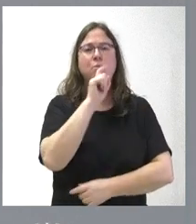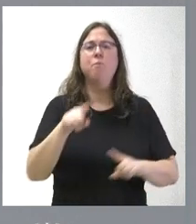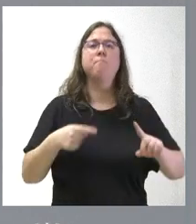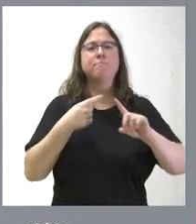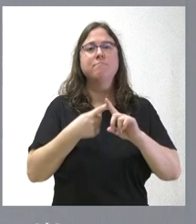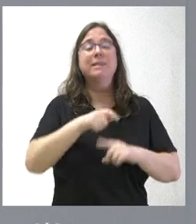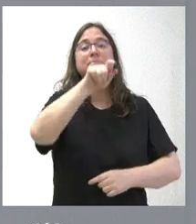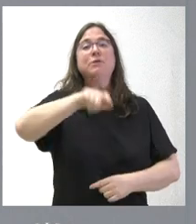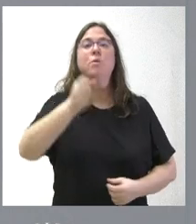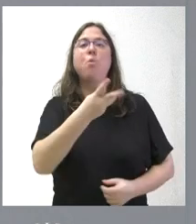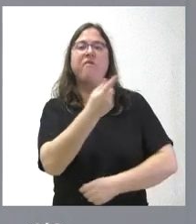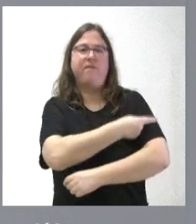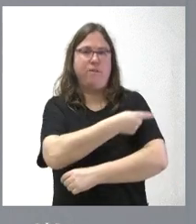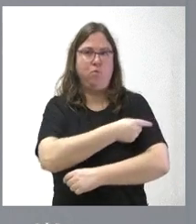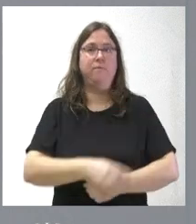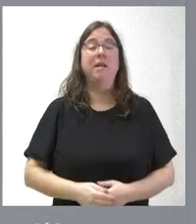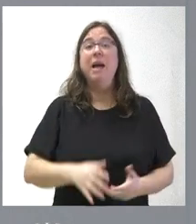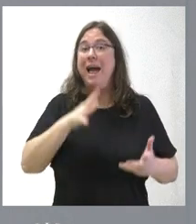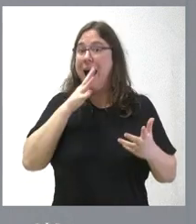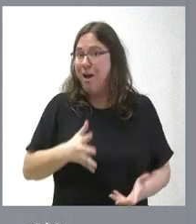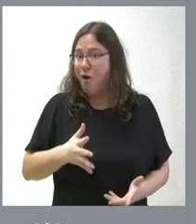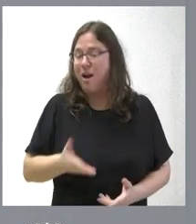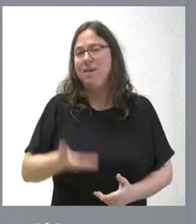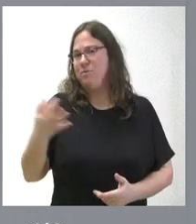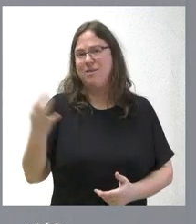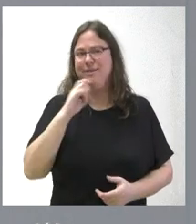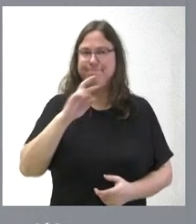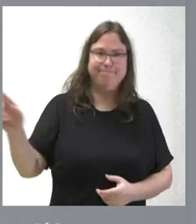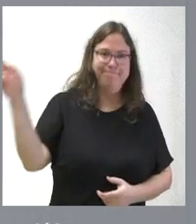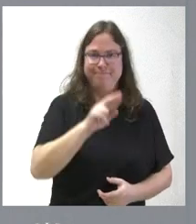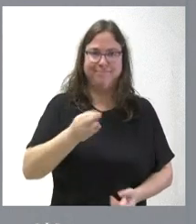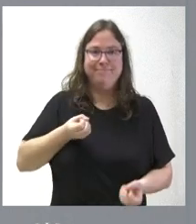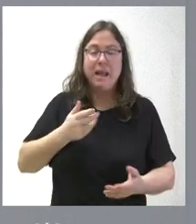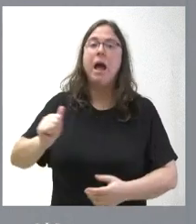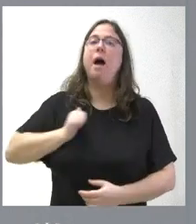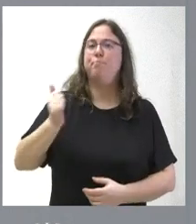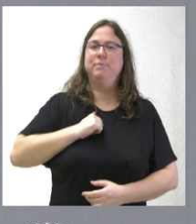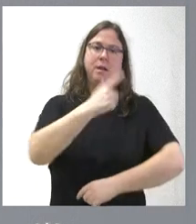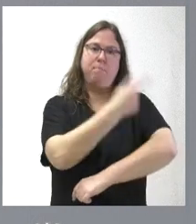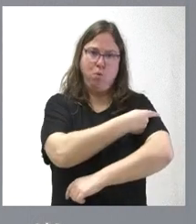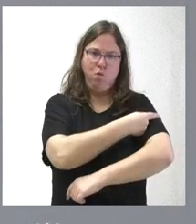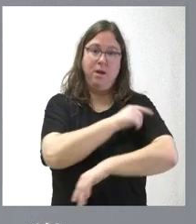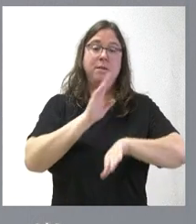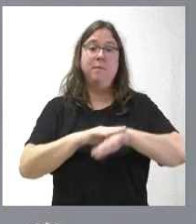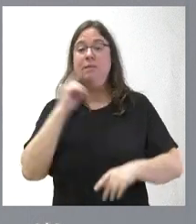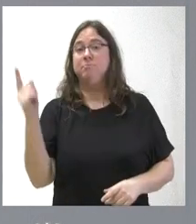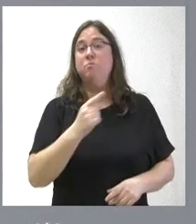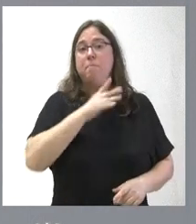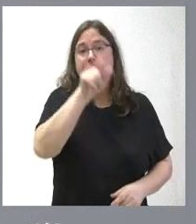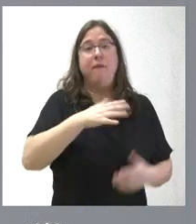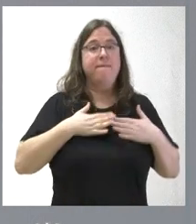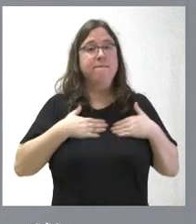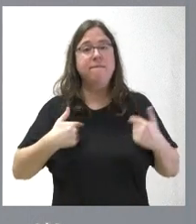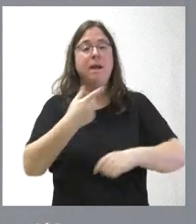las personas que se puedan vacunar. Ahora, quizá lo importante es si siguen insistiendo en la oportunidad de la vacuna para todo aquel que quiera vacunarse